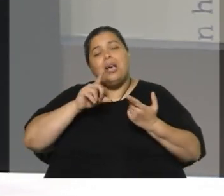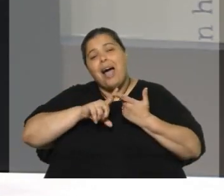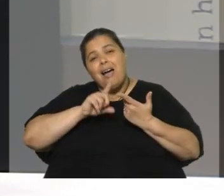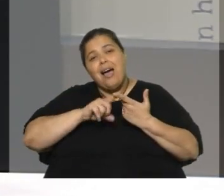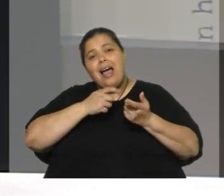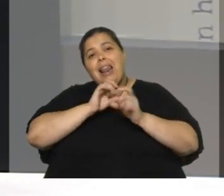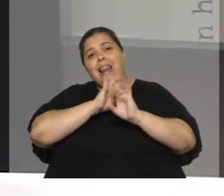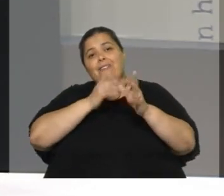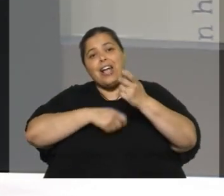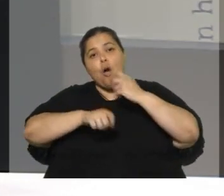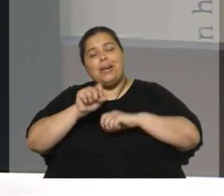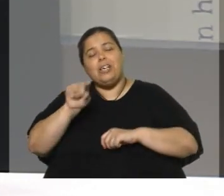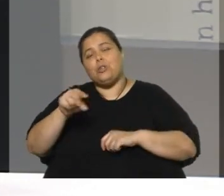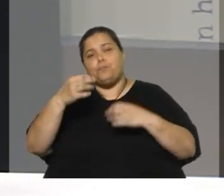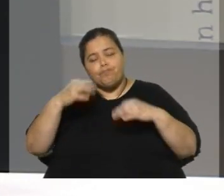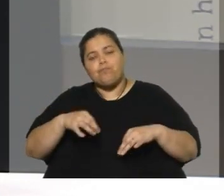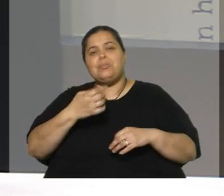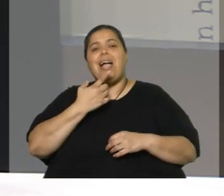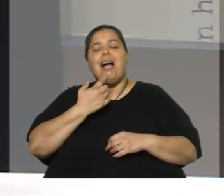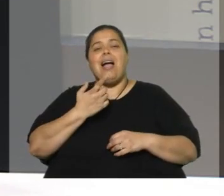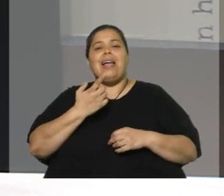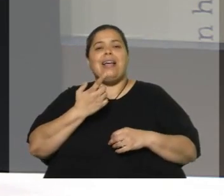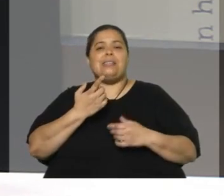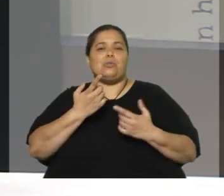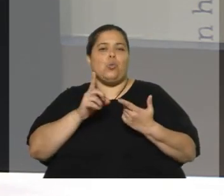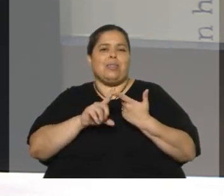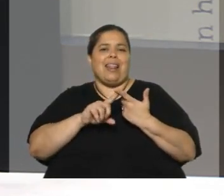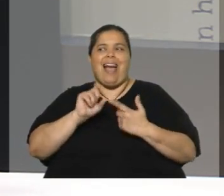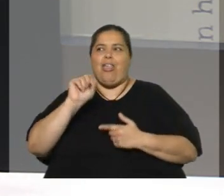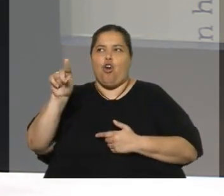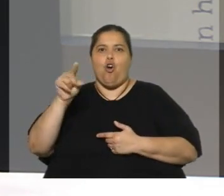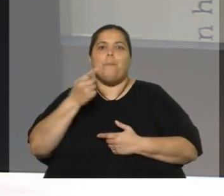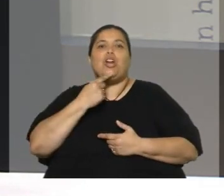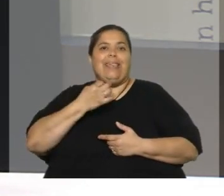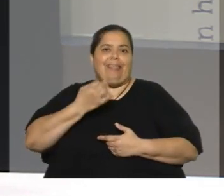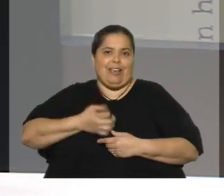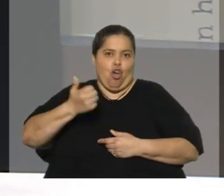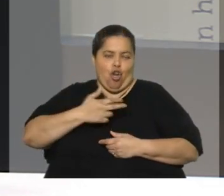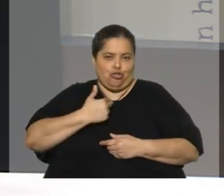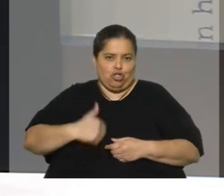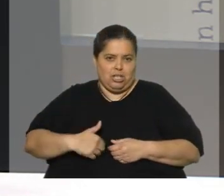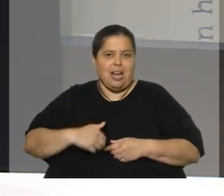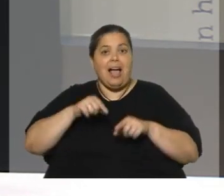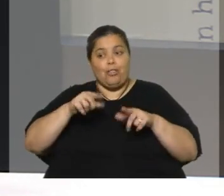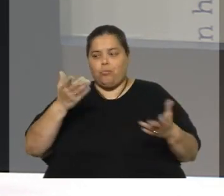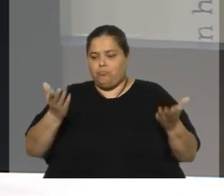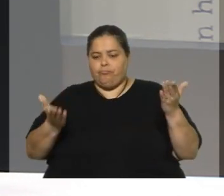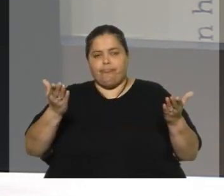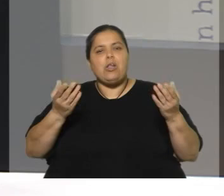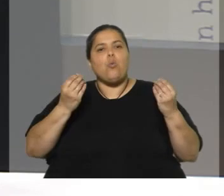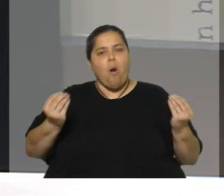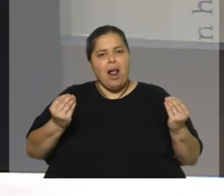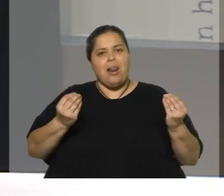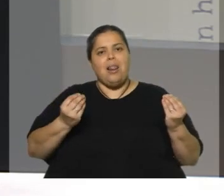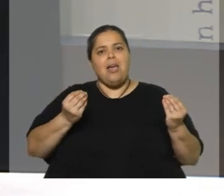acuerdo comercial, es un acuerdo político, hacer un TLC con China, hay que sumar en la balanza todos los factores que